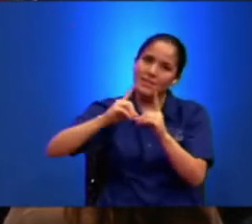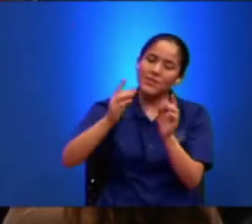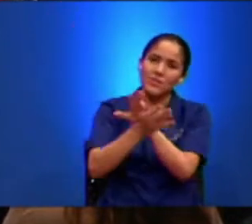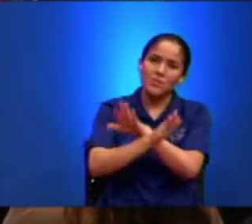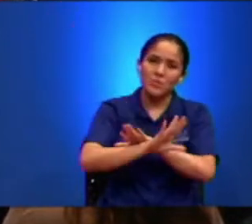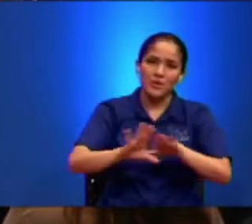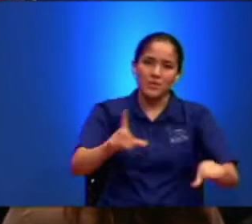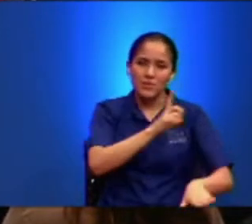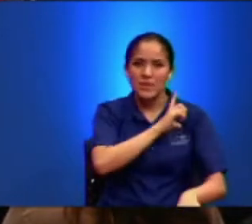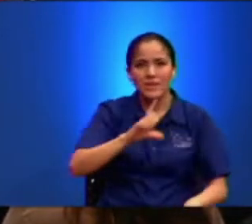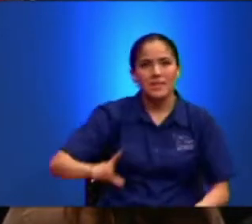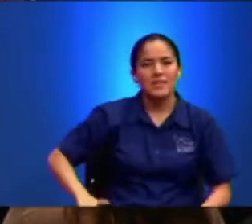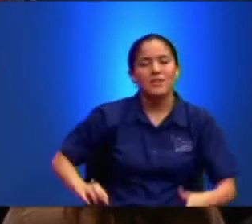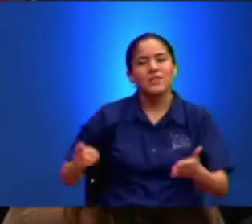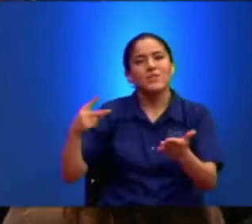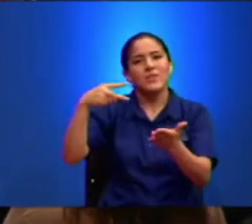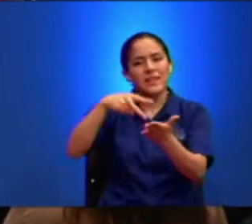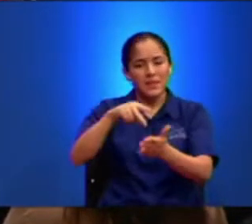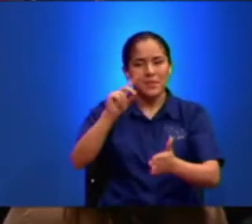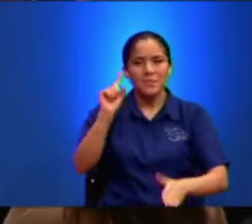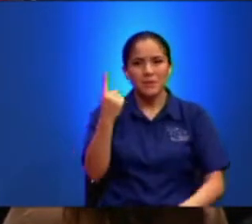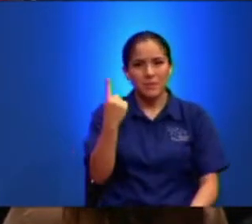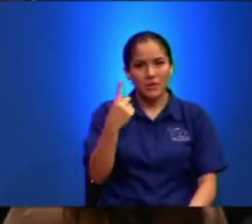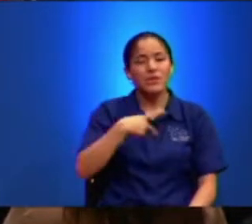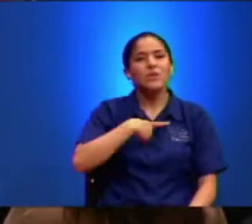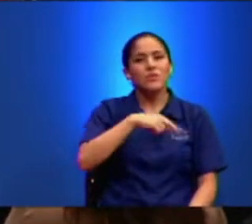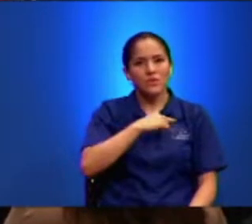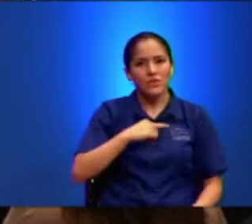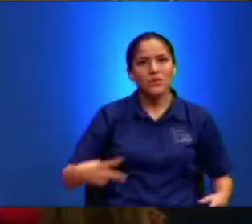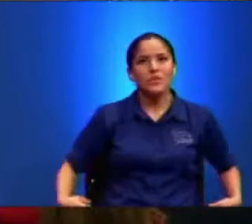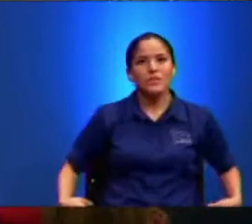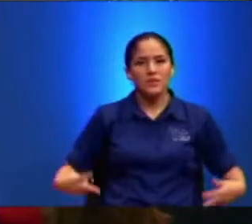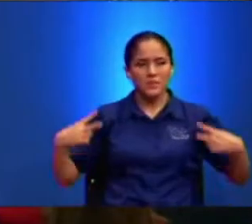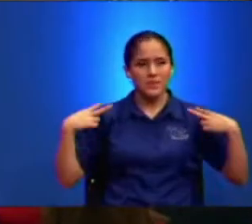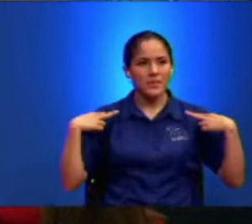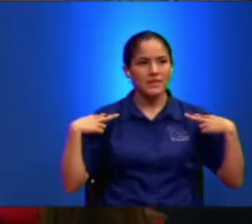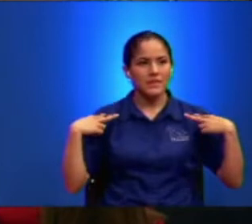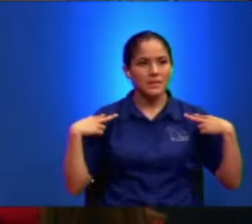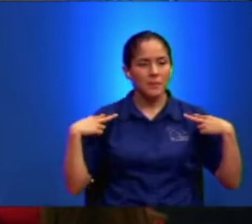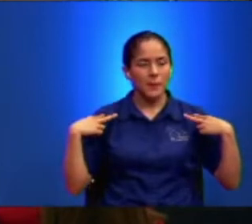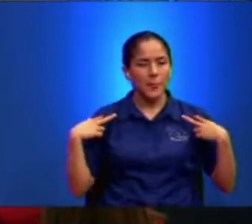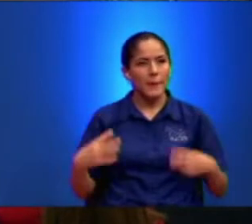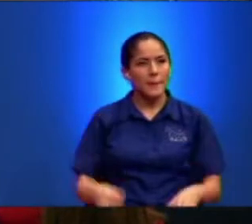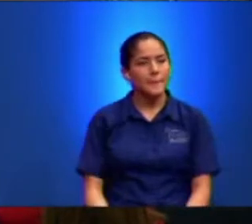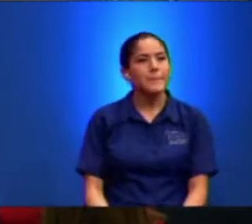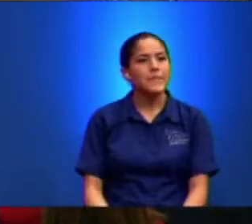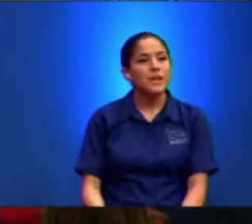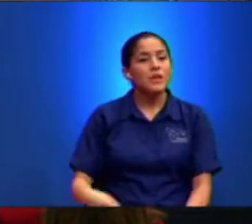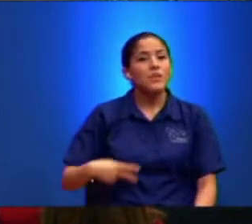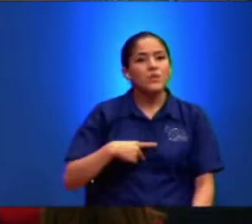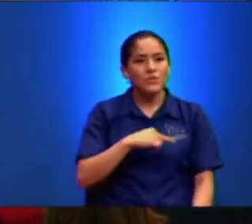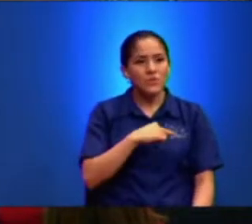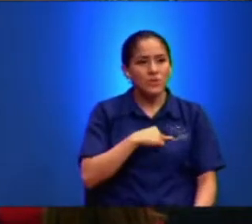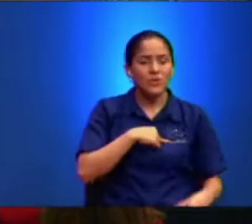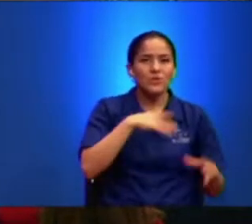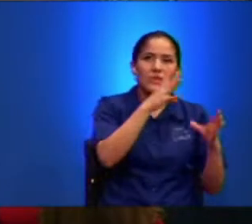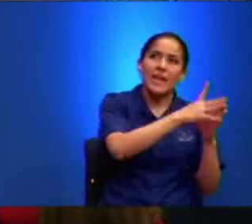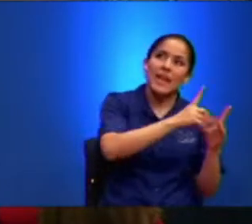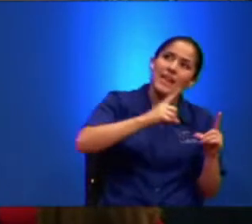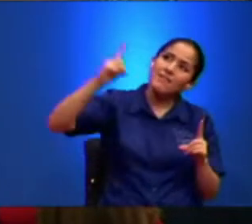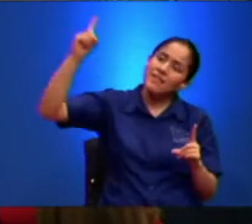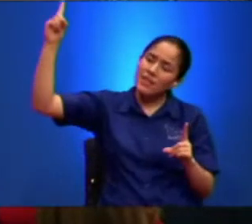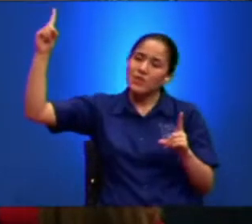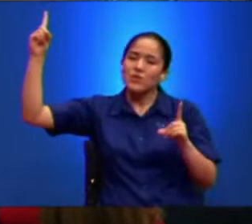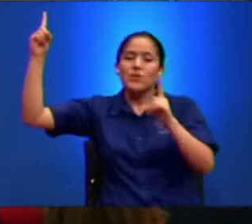En Cristo Restarán Primero Y Nosotros Los Vivientes Que Hemos Permanecido Seremos Arrebatados